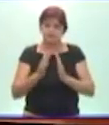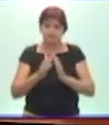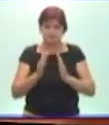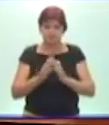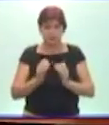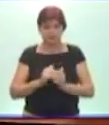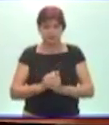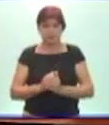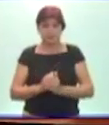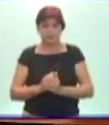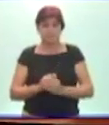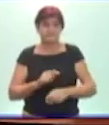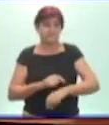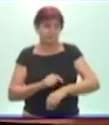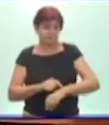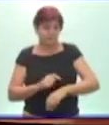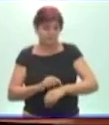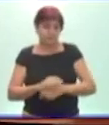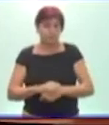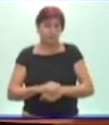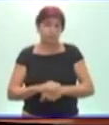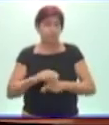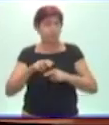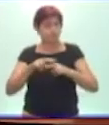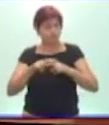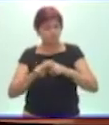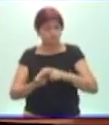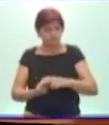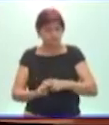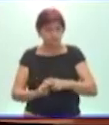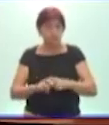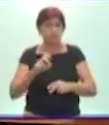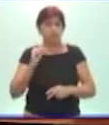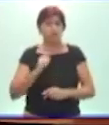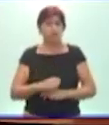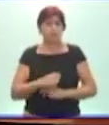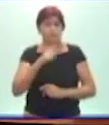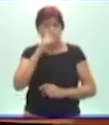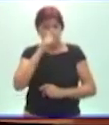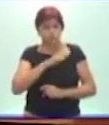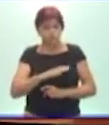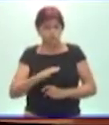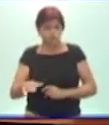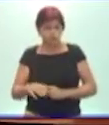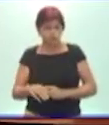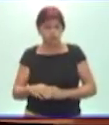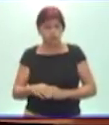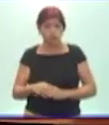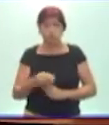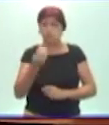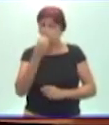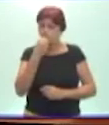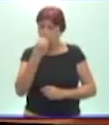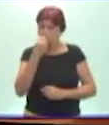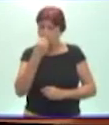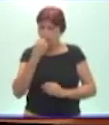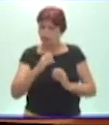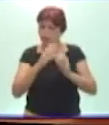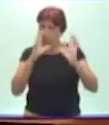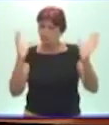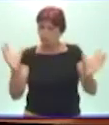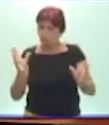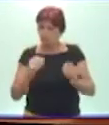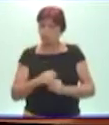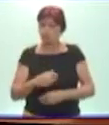mundo. Y entonces tenemos que sentarnos con ellos en el proceso de almuerzo, en el proceso de comida y con